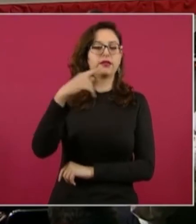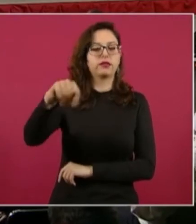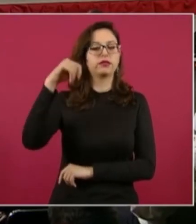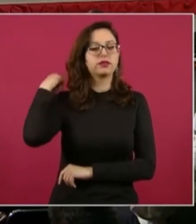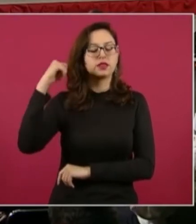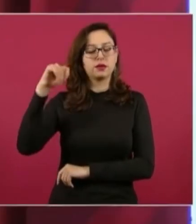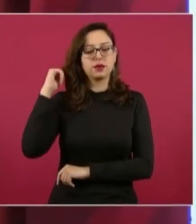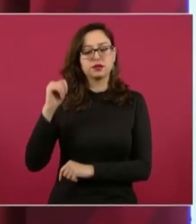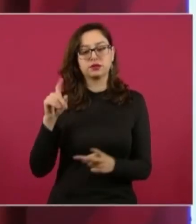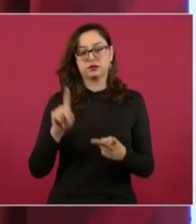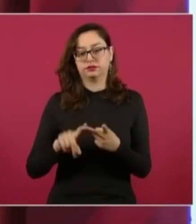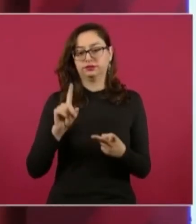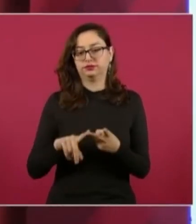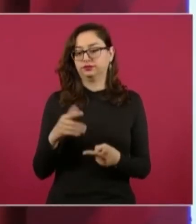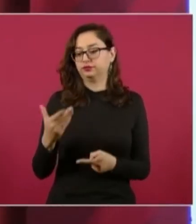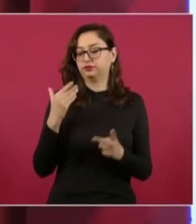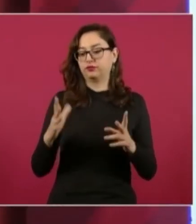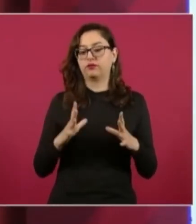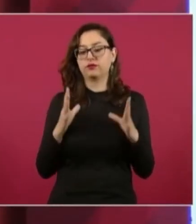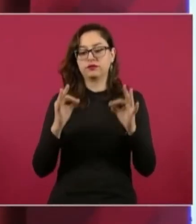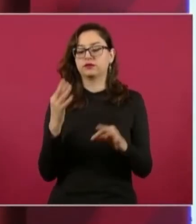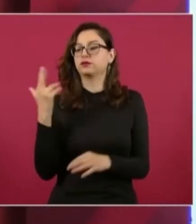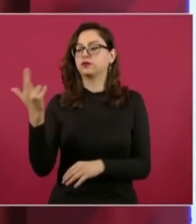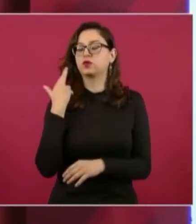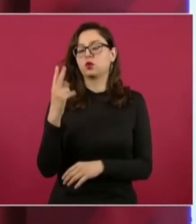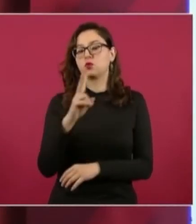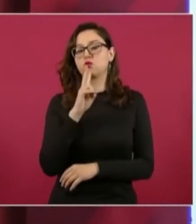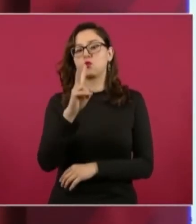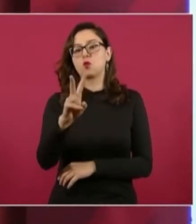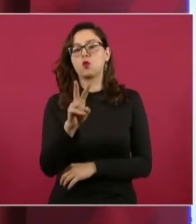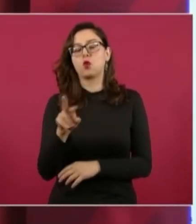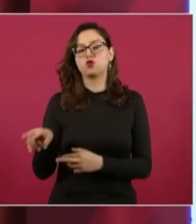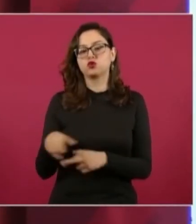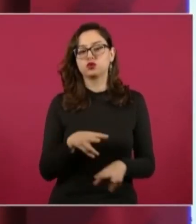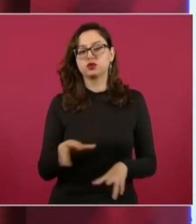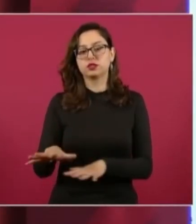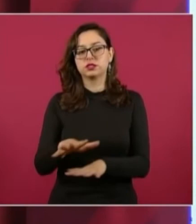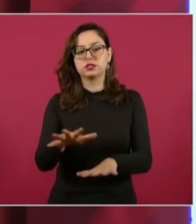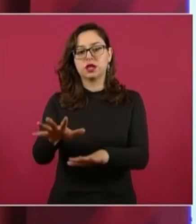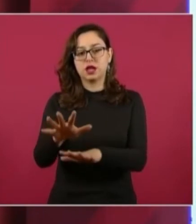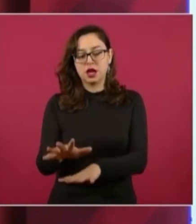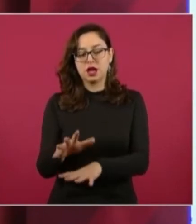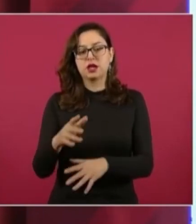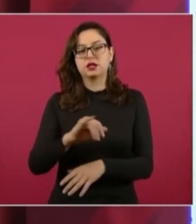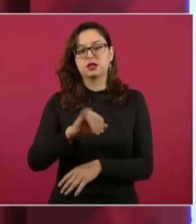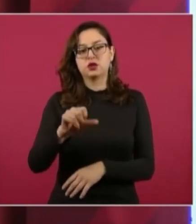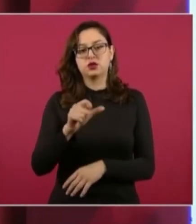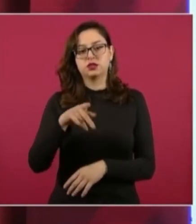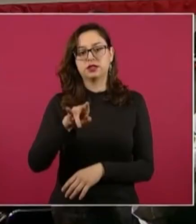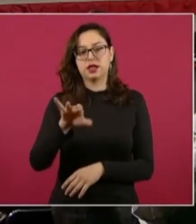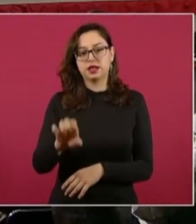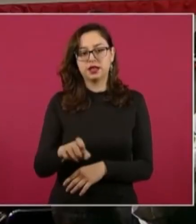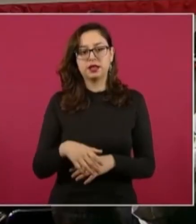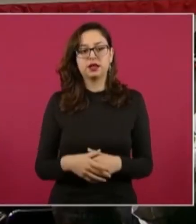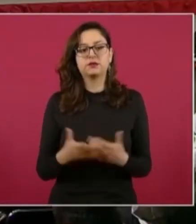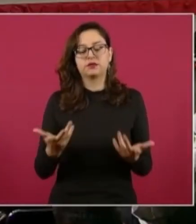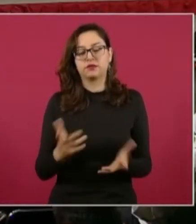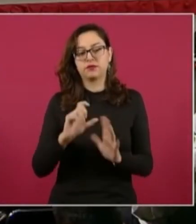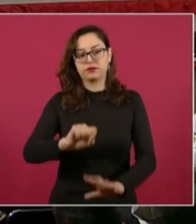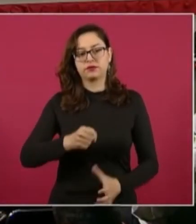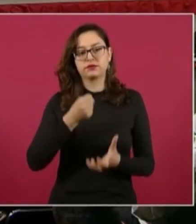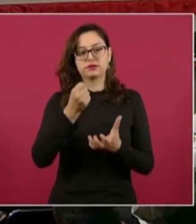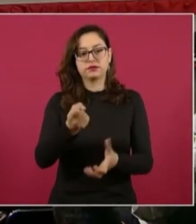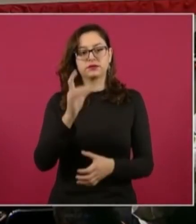Y recientemente La Voz del Río Yaqui, que inició transmisiones el día 28 de septiembre del año pasado, y ahí se